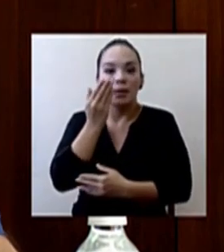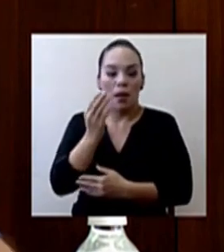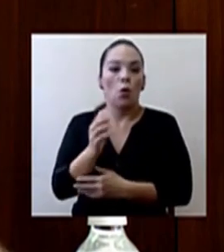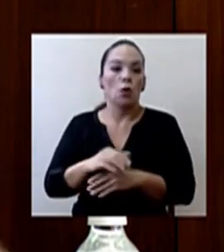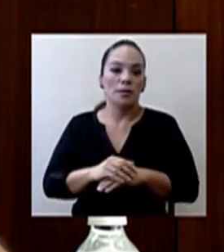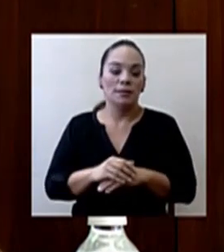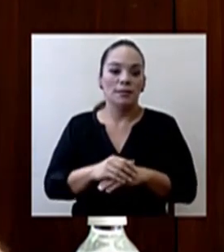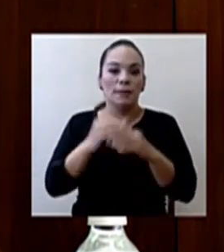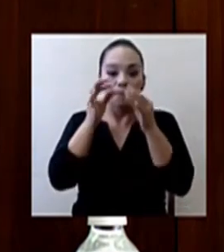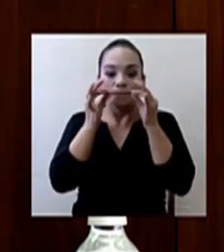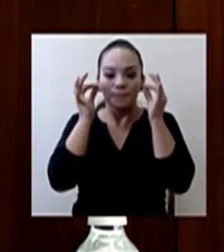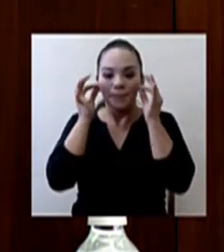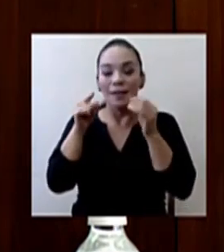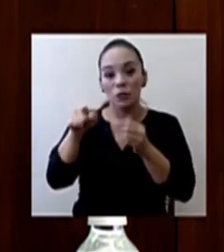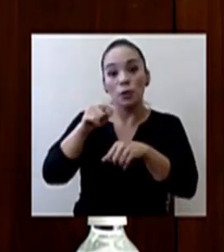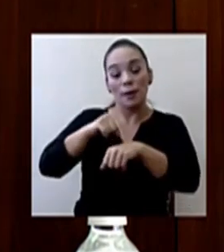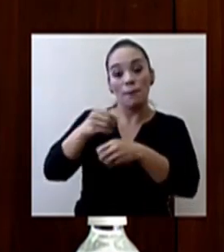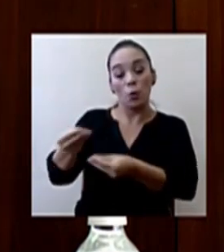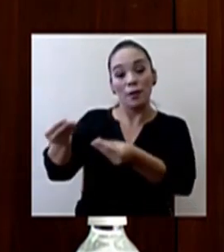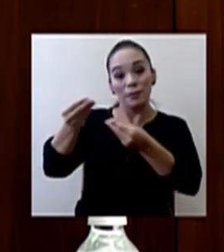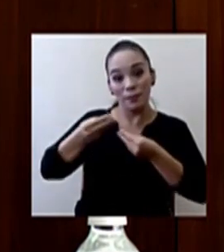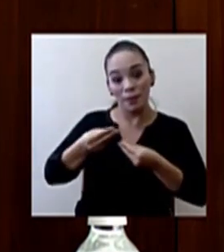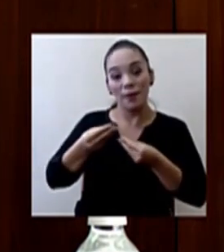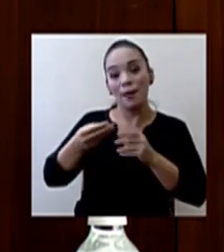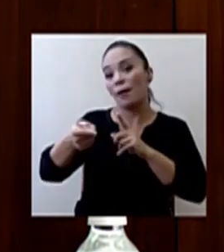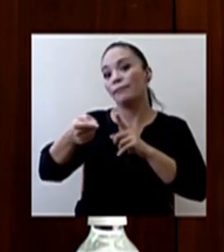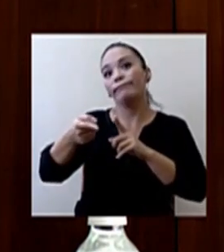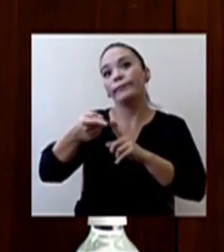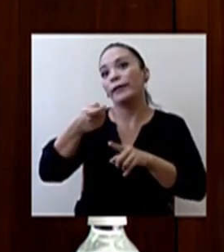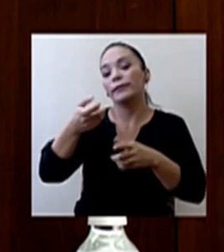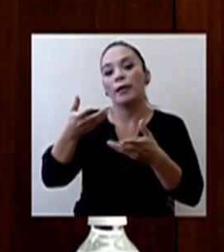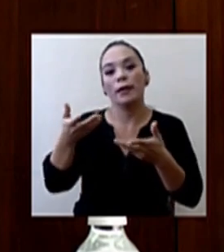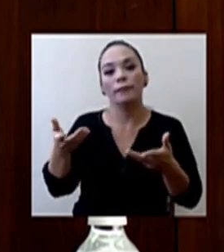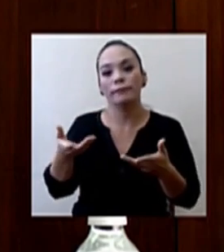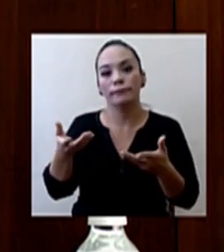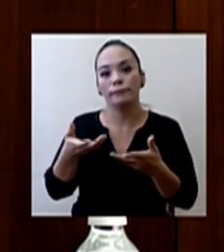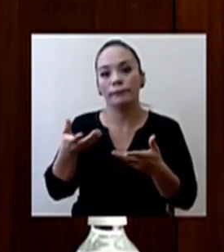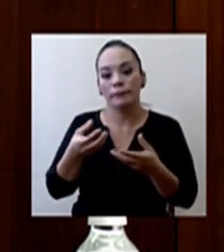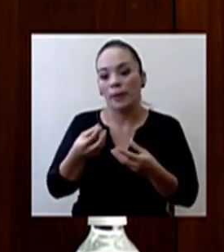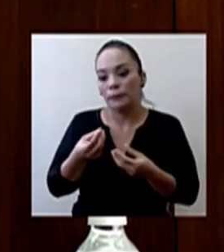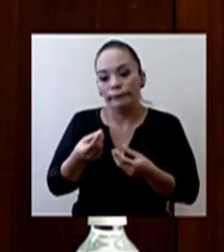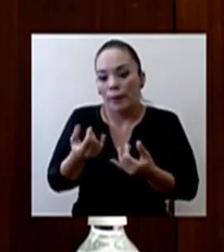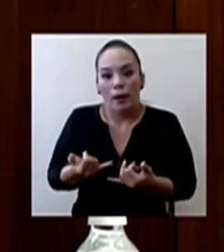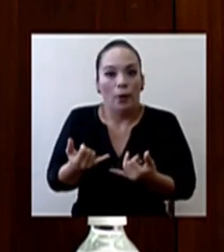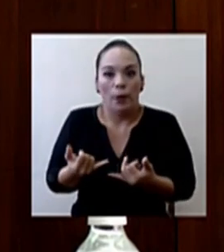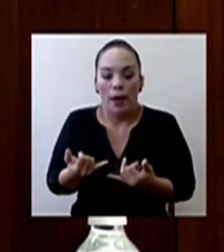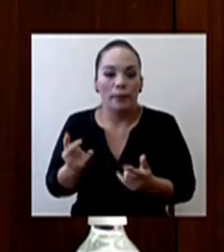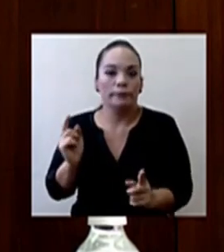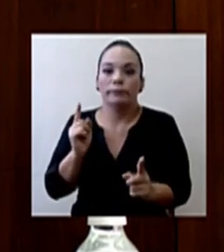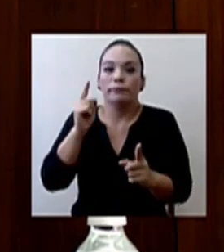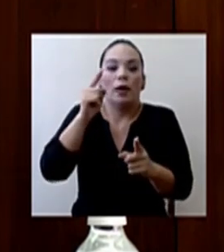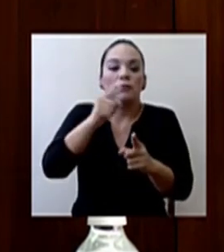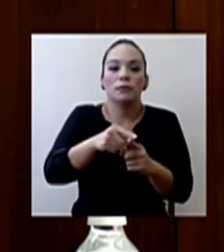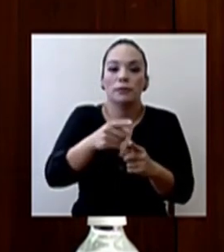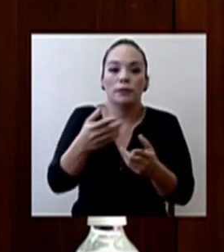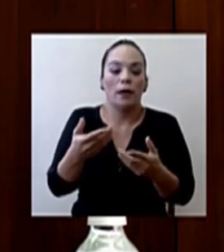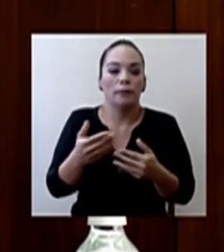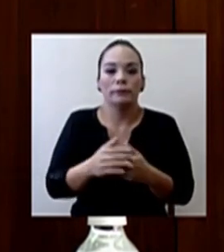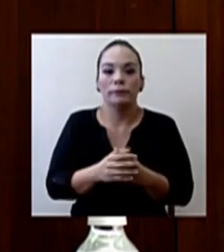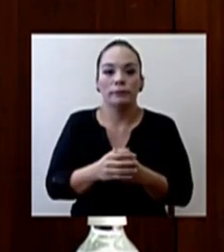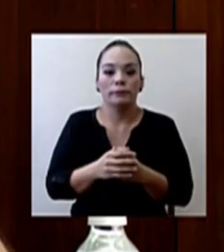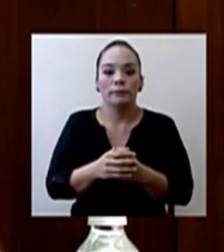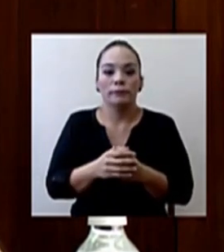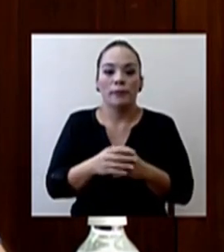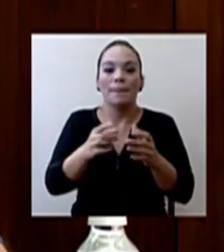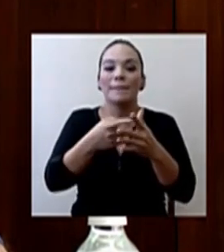tiempo de entrega desde, básicamente, desde lo inmediato hasta el, hasta